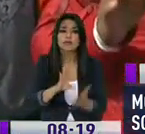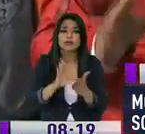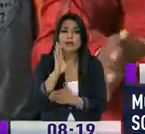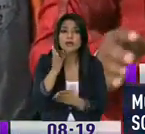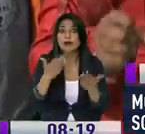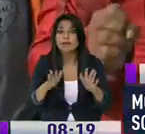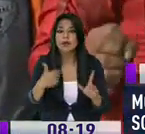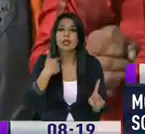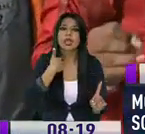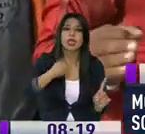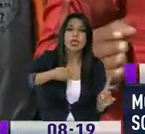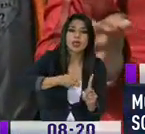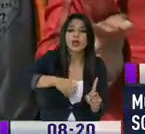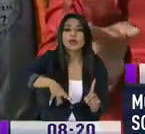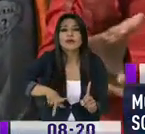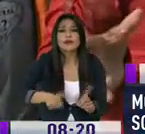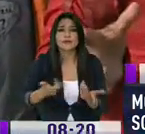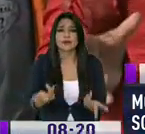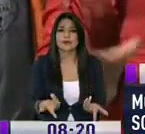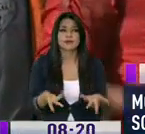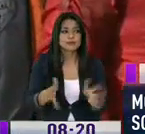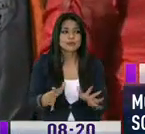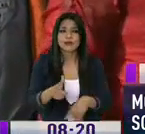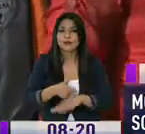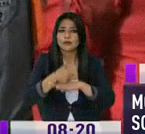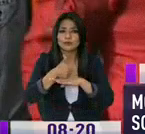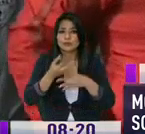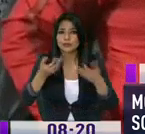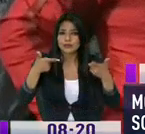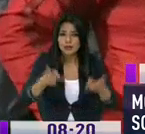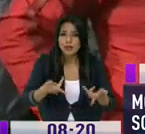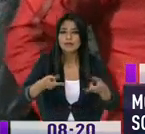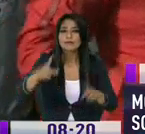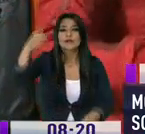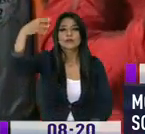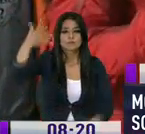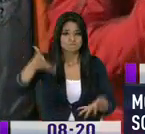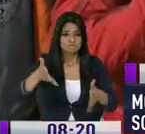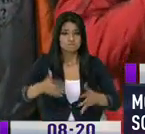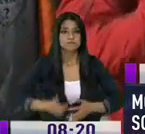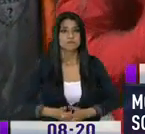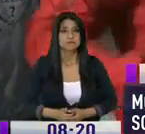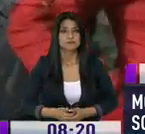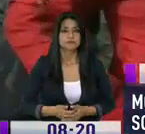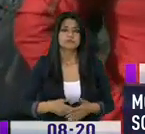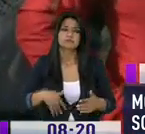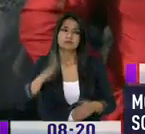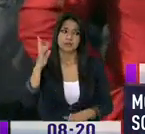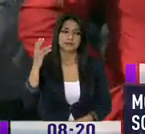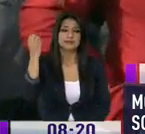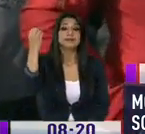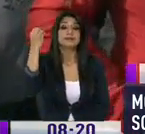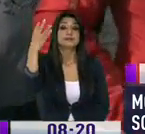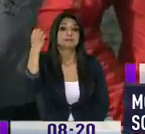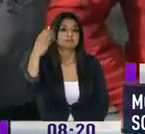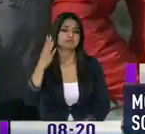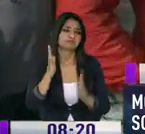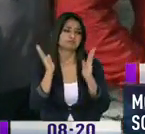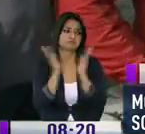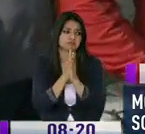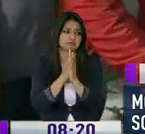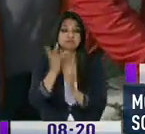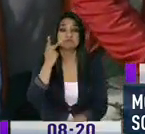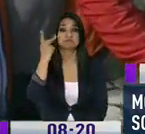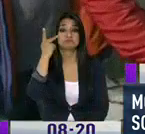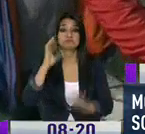asaltan, les roban porque no hay alumbramiento bueno también. Y más es el semáforo también que estamos solicitando aquí todos los padres de familia